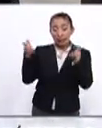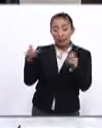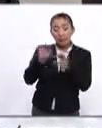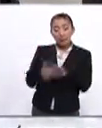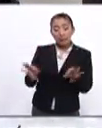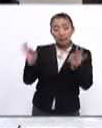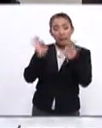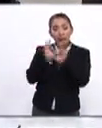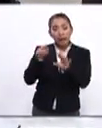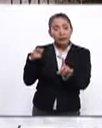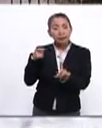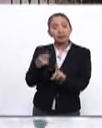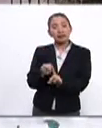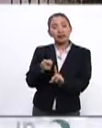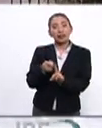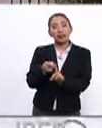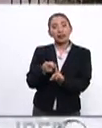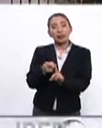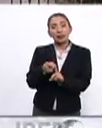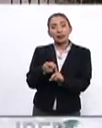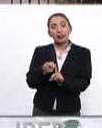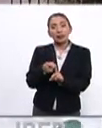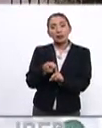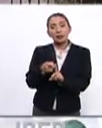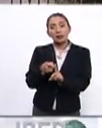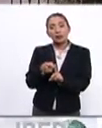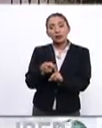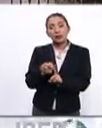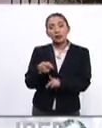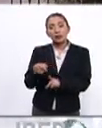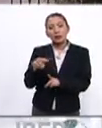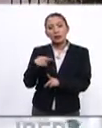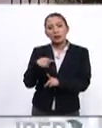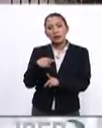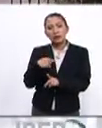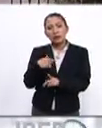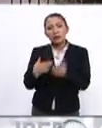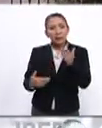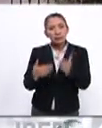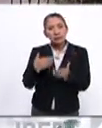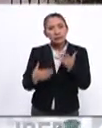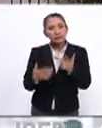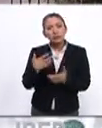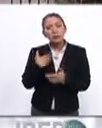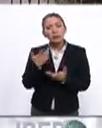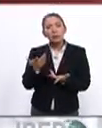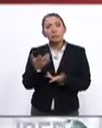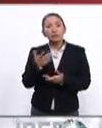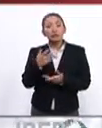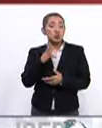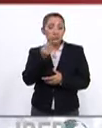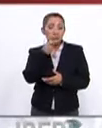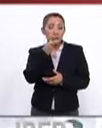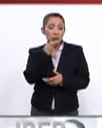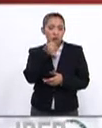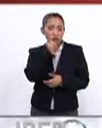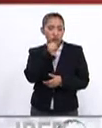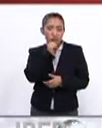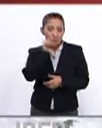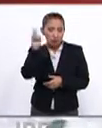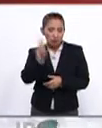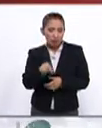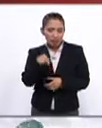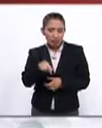principal está el Papa ha sido muy enfático y pues muchos esperan ese llamado el médico la verdad no ha hablado aún de